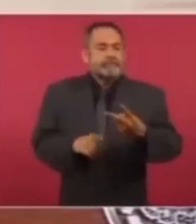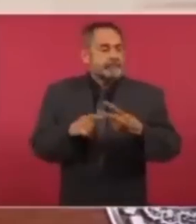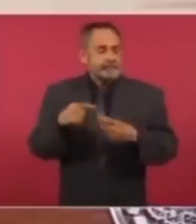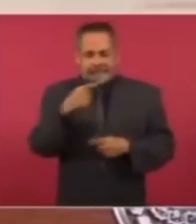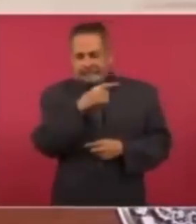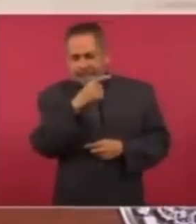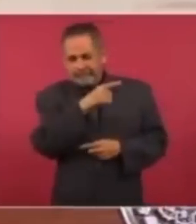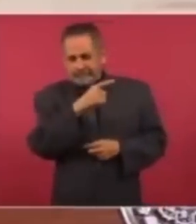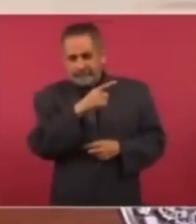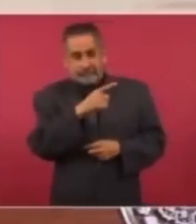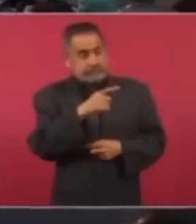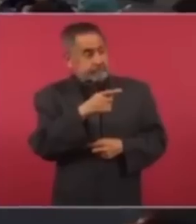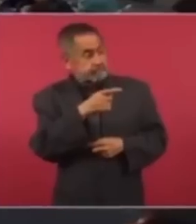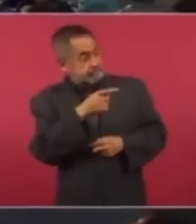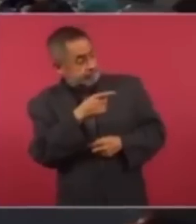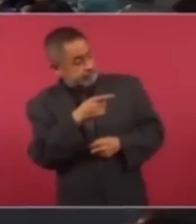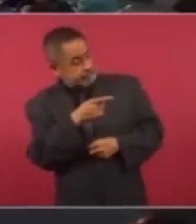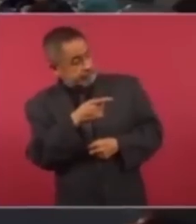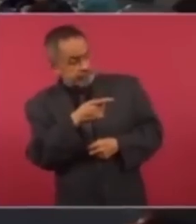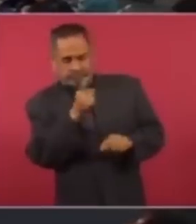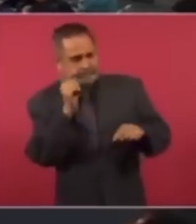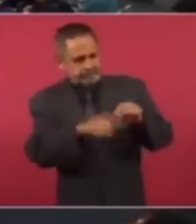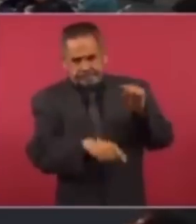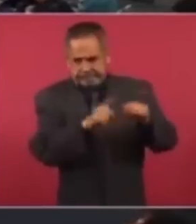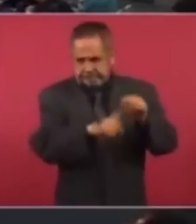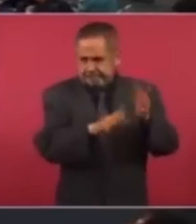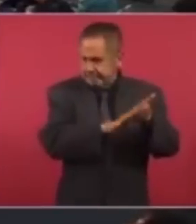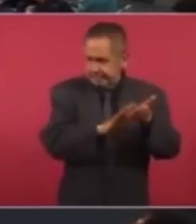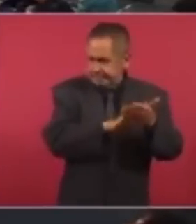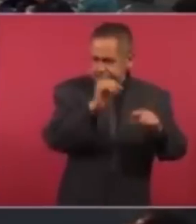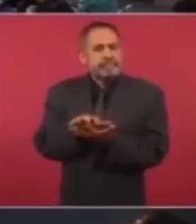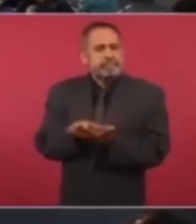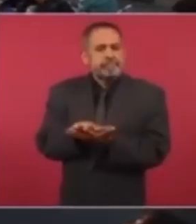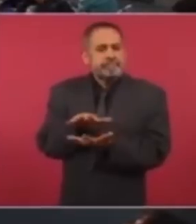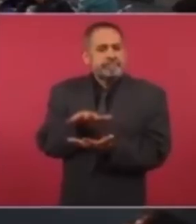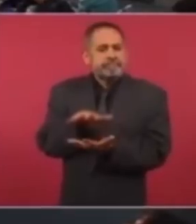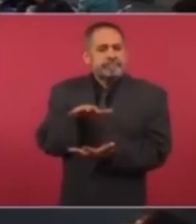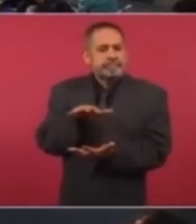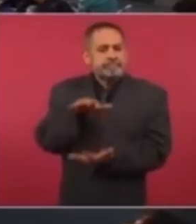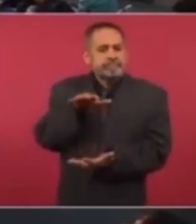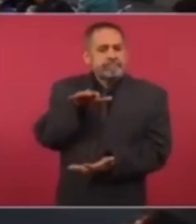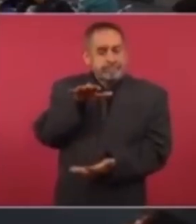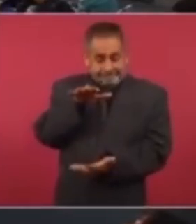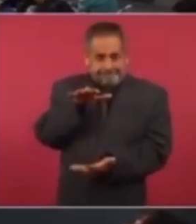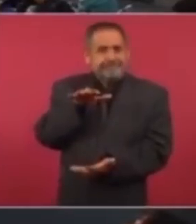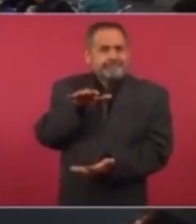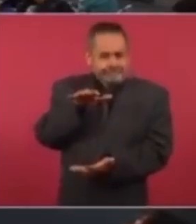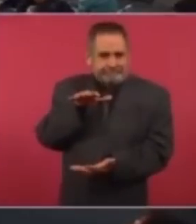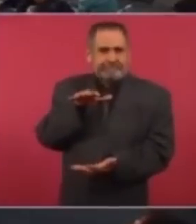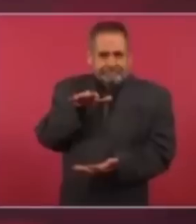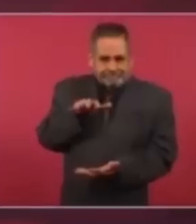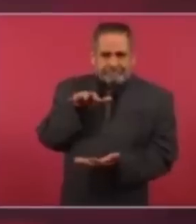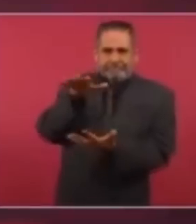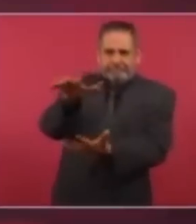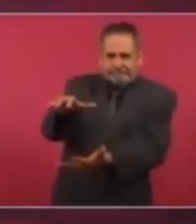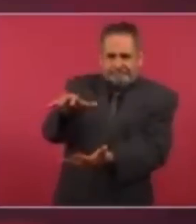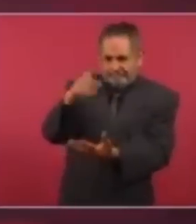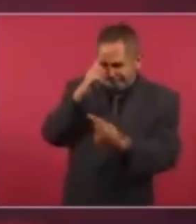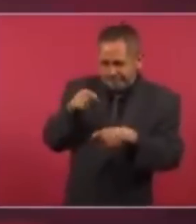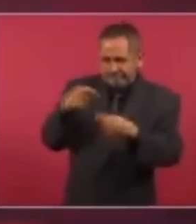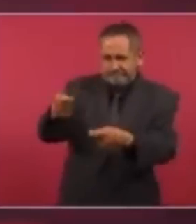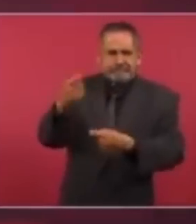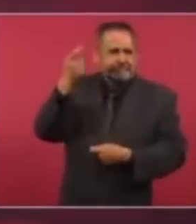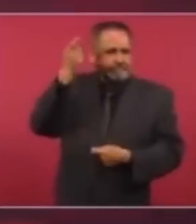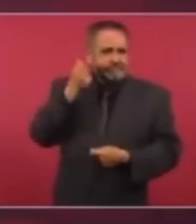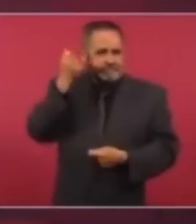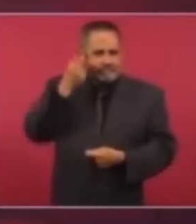estos privilegios, pues es lo que nos ha permitido destinar fondos para la pensión